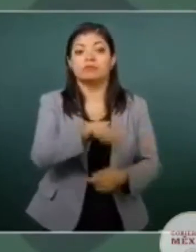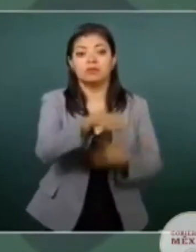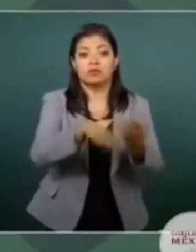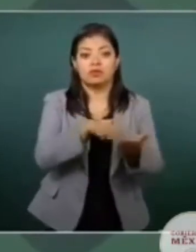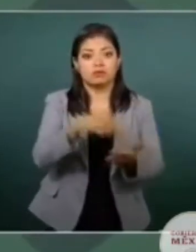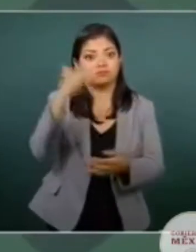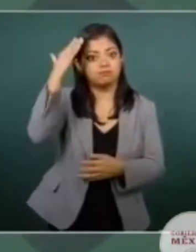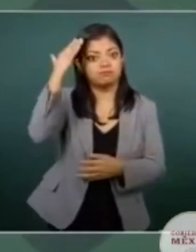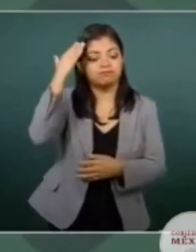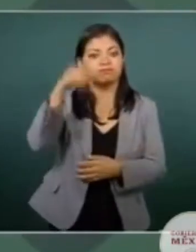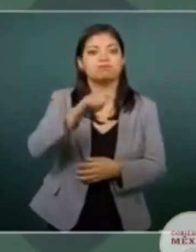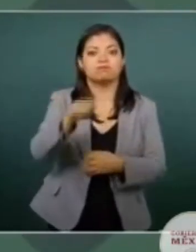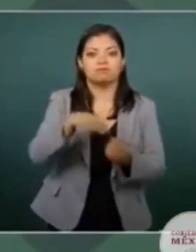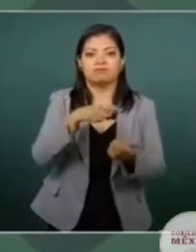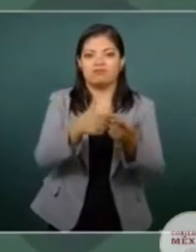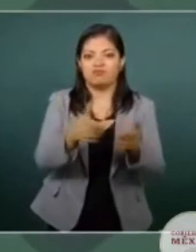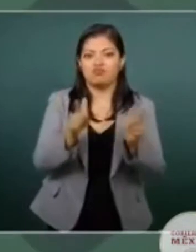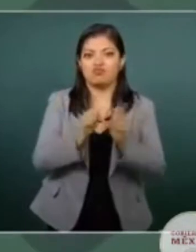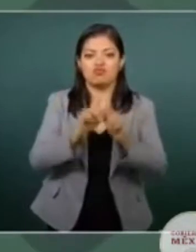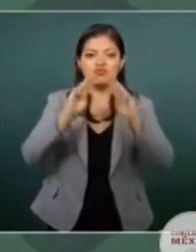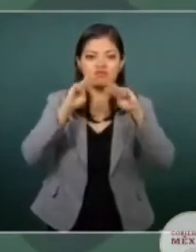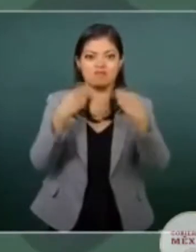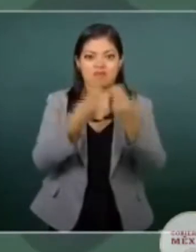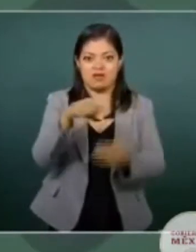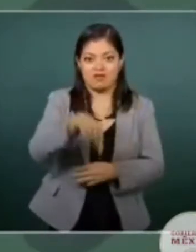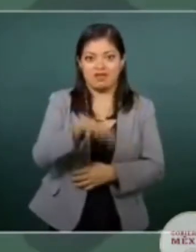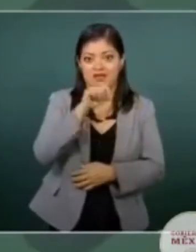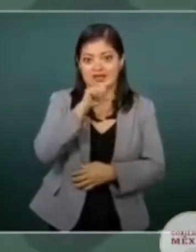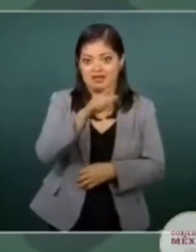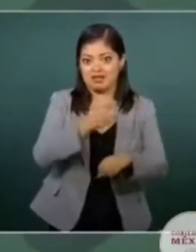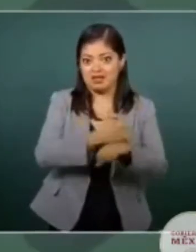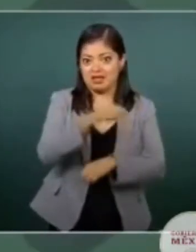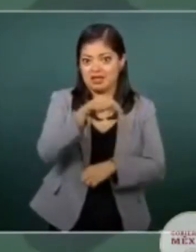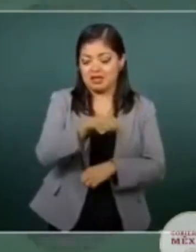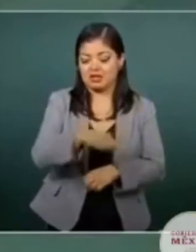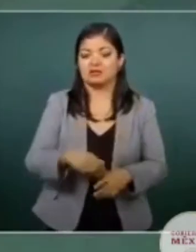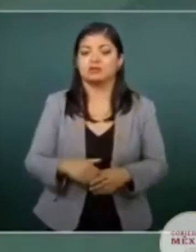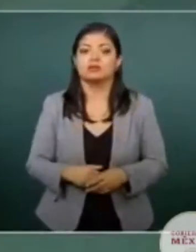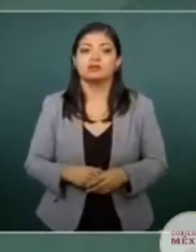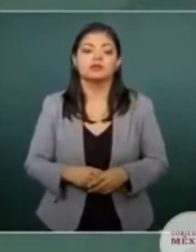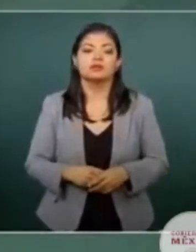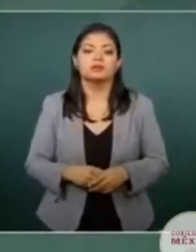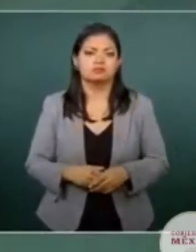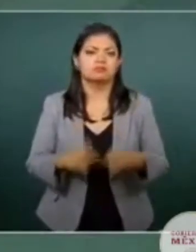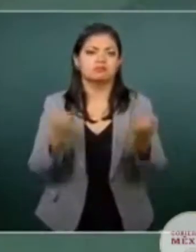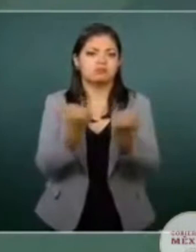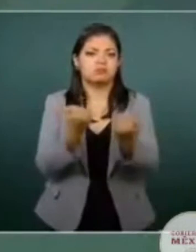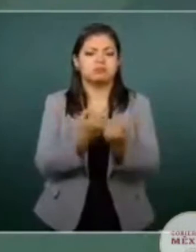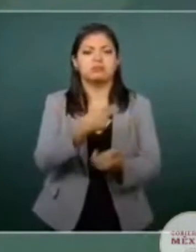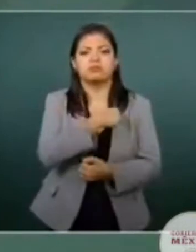delincuencia organizada en Jalisco. Y se está trabajando